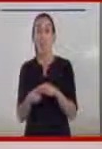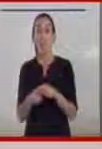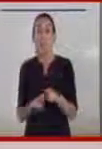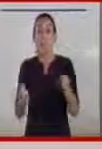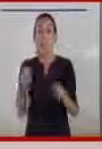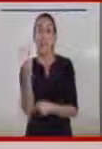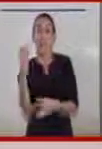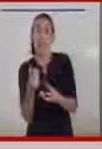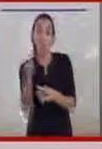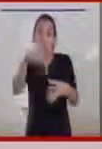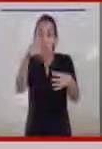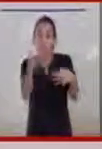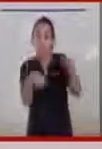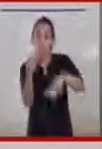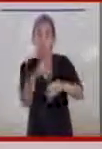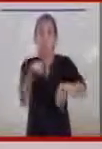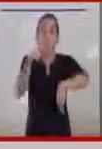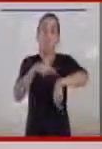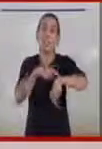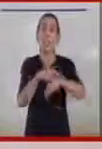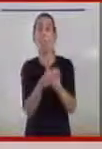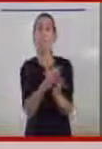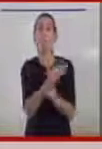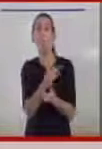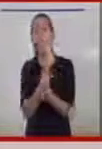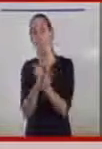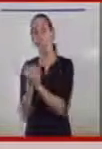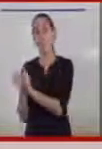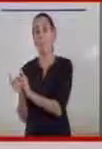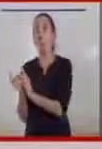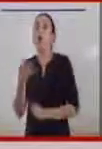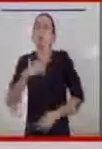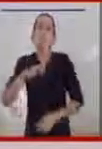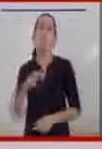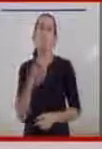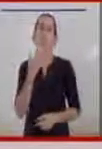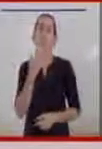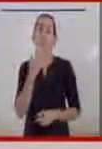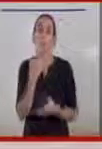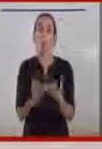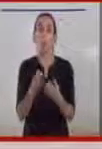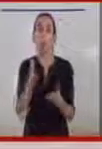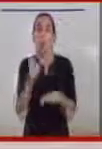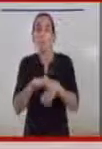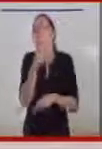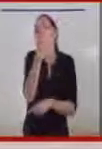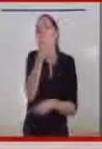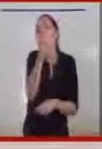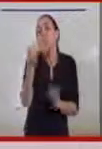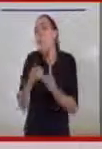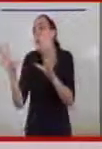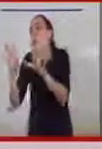pongamos, se toma más o menos tiempo y, bueno, puede cocinar para dos, diez personas. Y también el